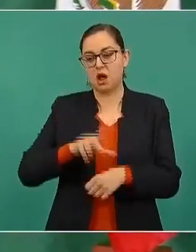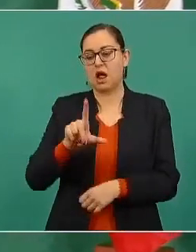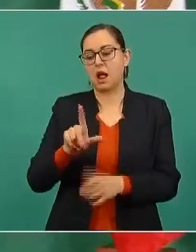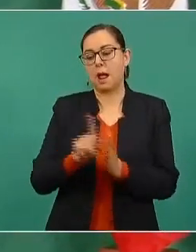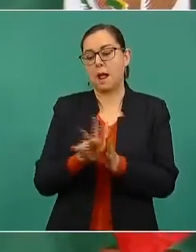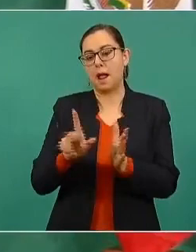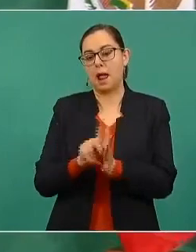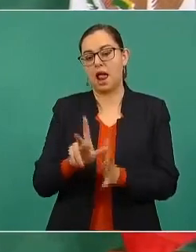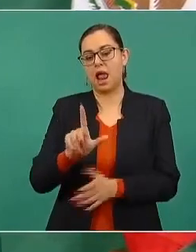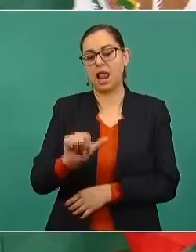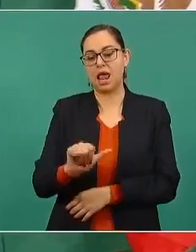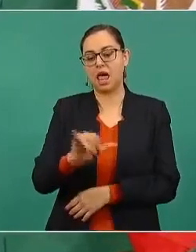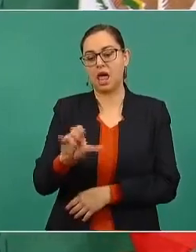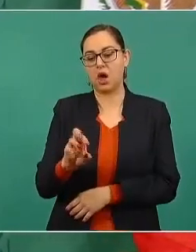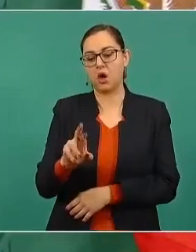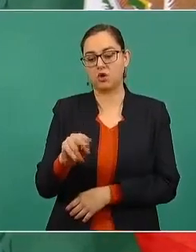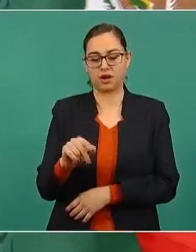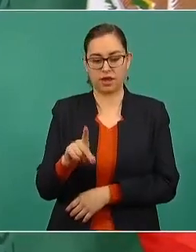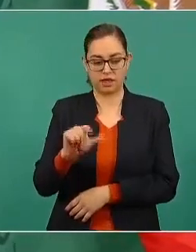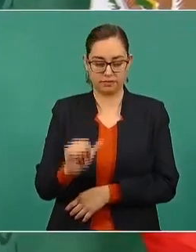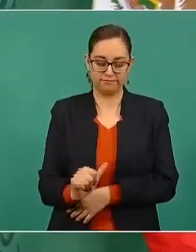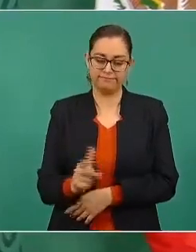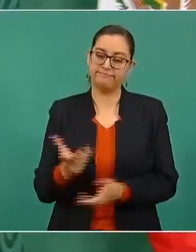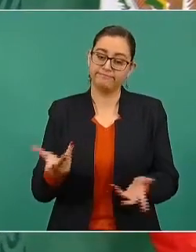Nuestro abrazo,